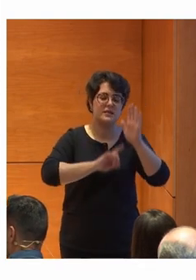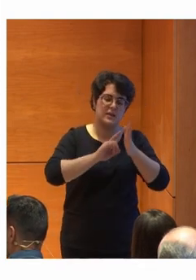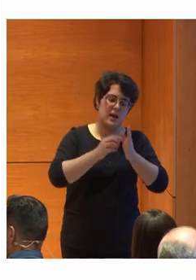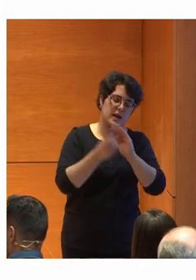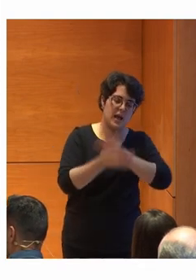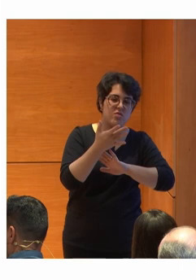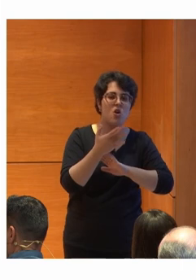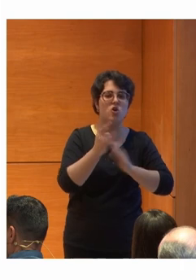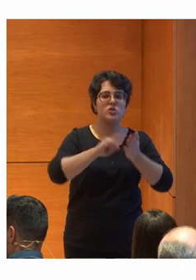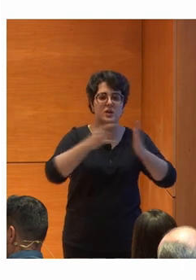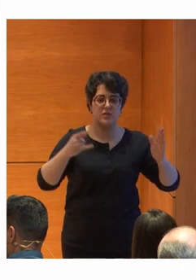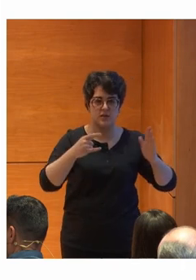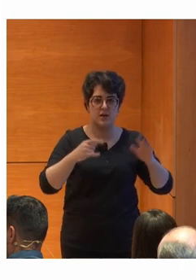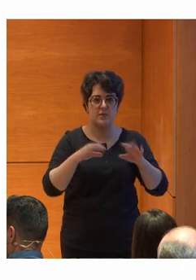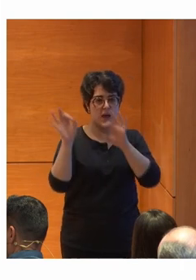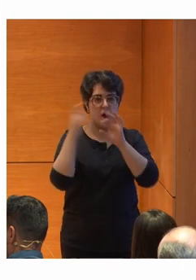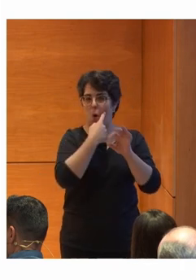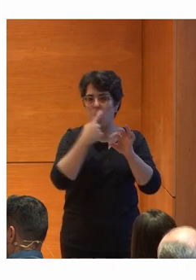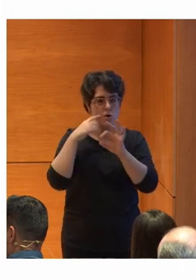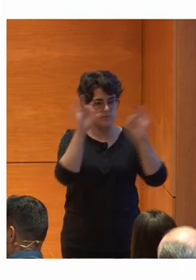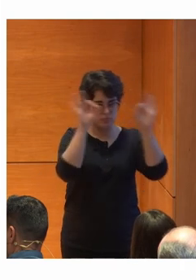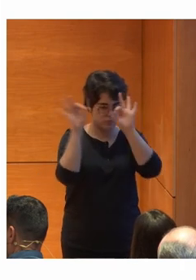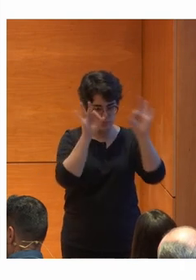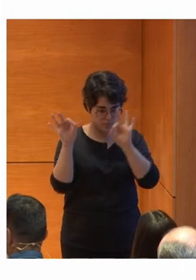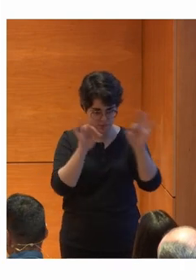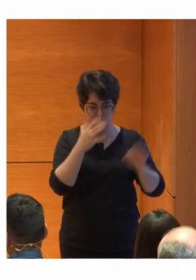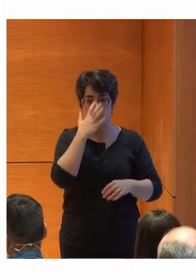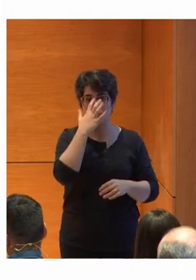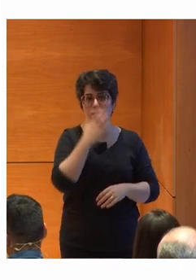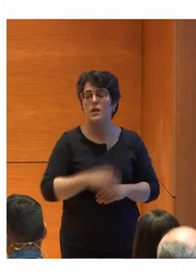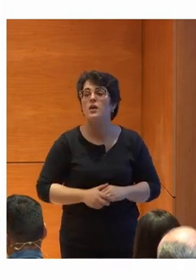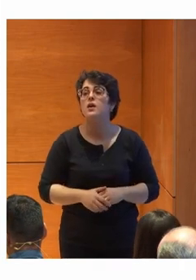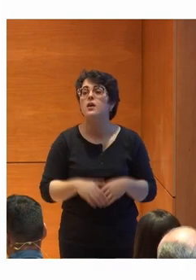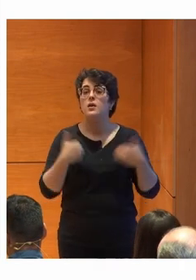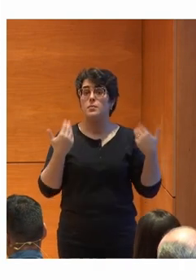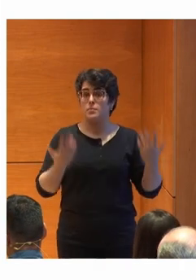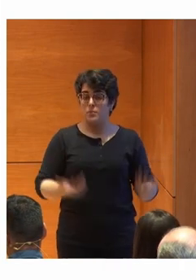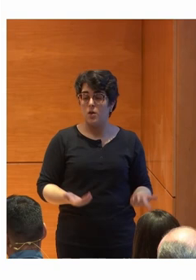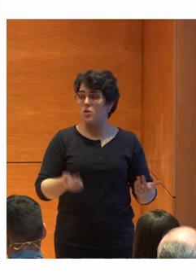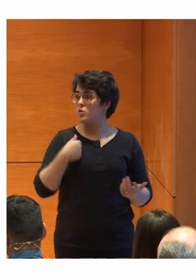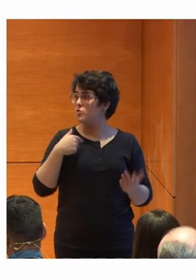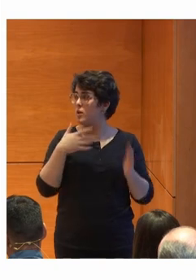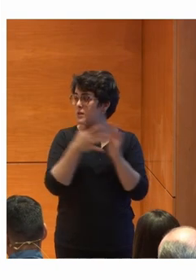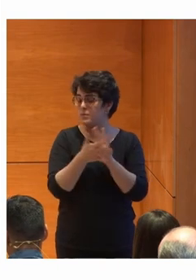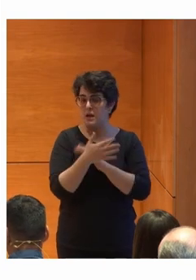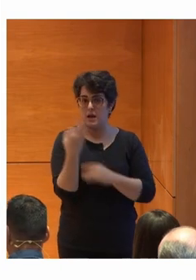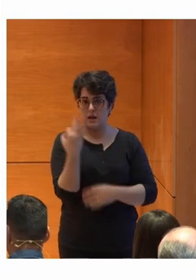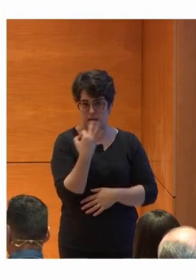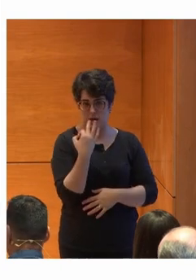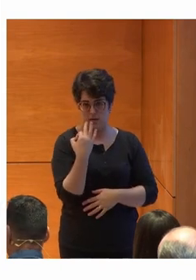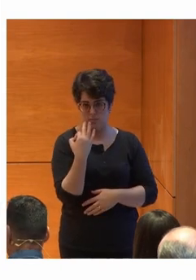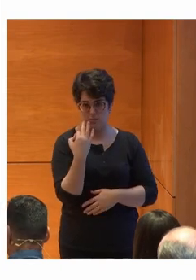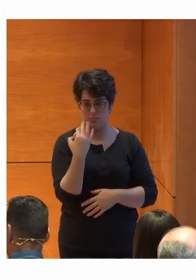tecnología por eye tracking Entonces, bueno Lo que os voy a contar es un poco de dónde